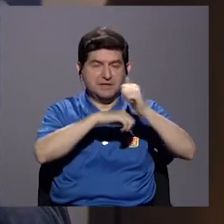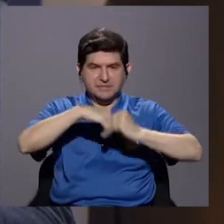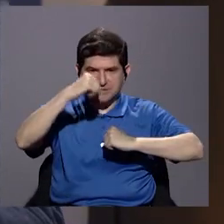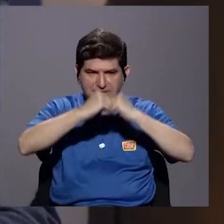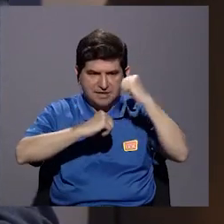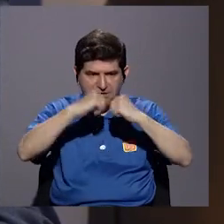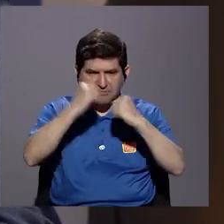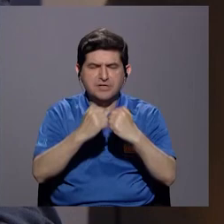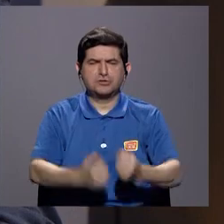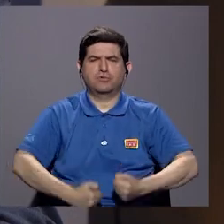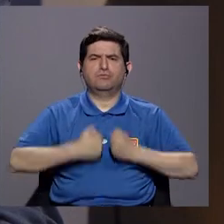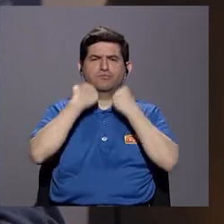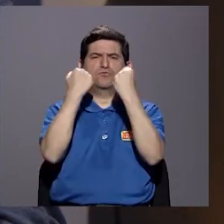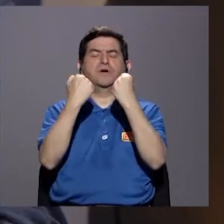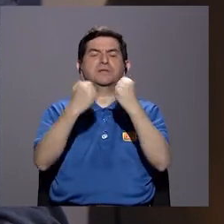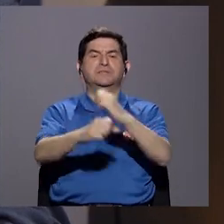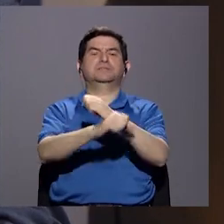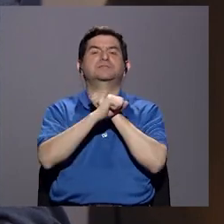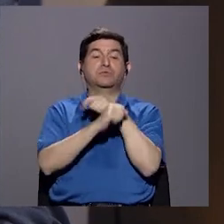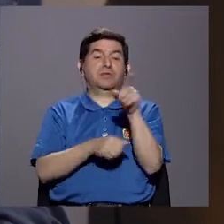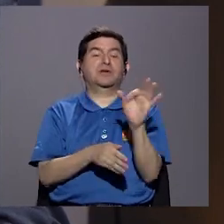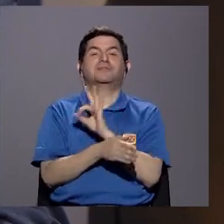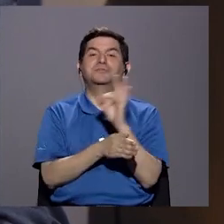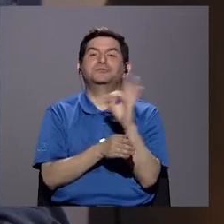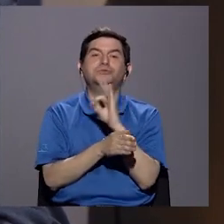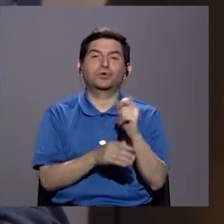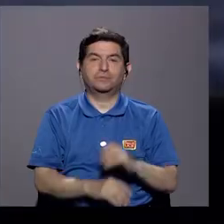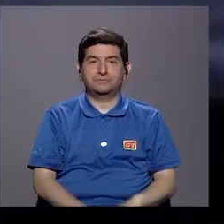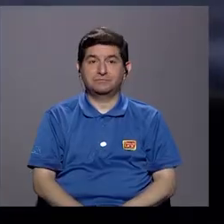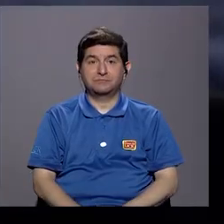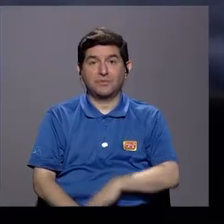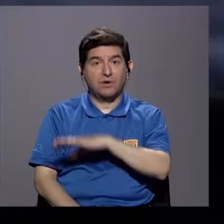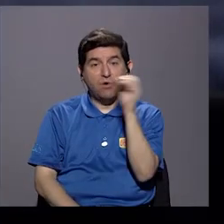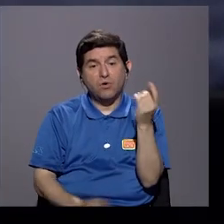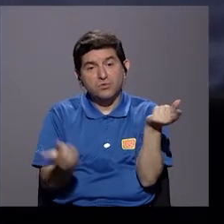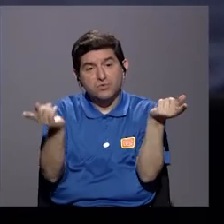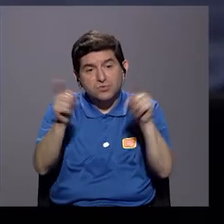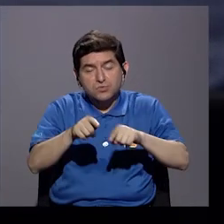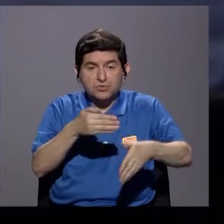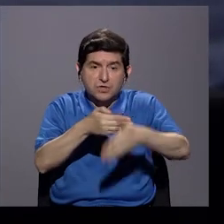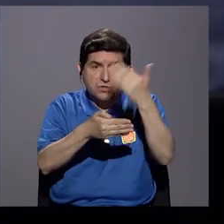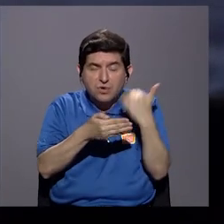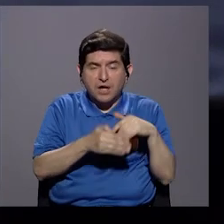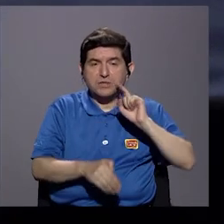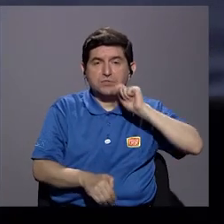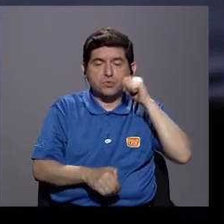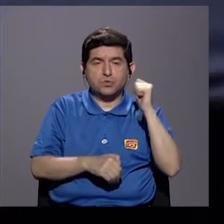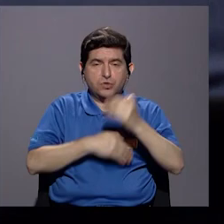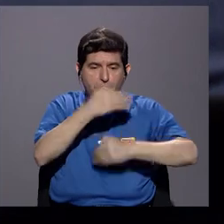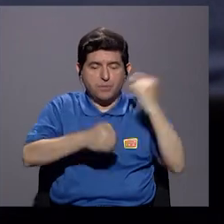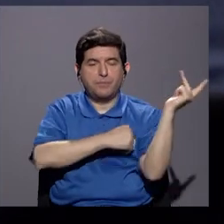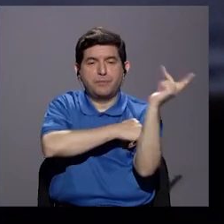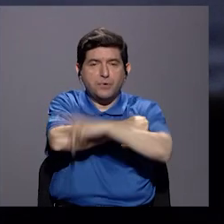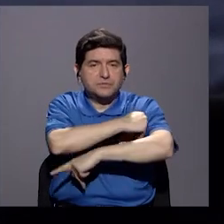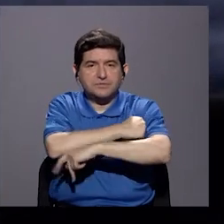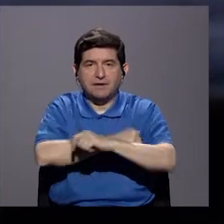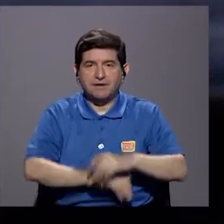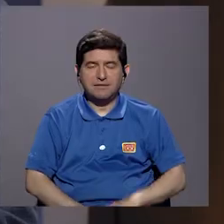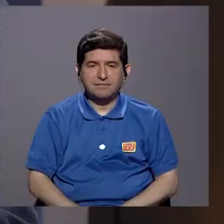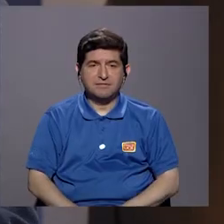cree una estructura lo suficientemente robusta para garantizar que eso funciona. Porque si no, como pasó en algún otro momento con el Código Procesal Penal,